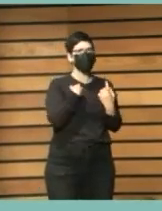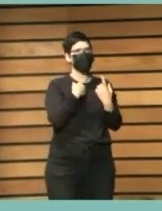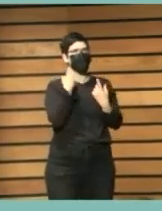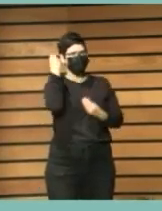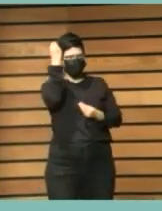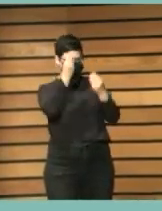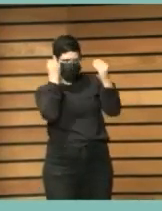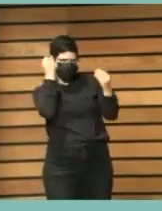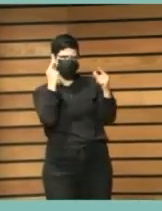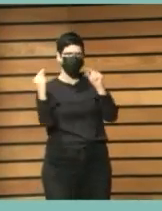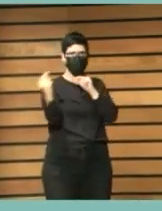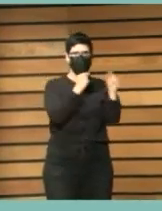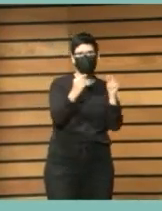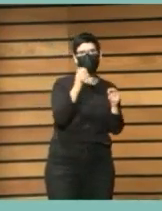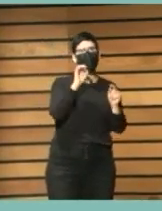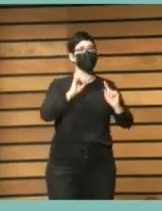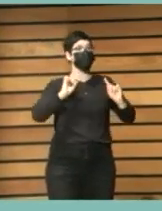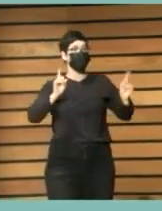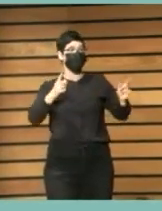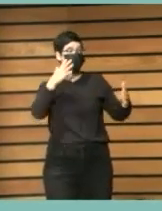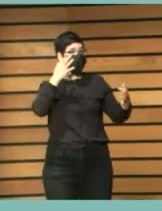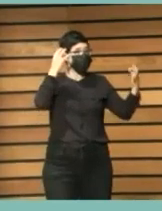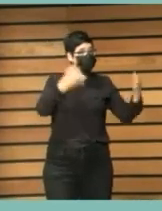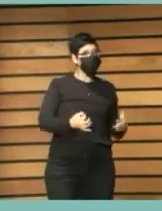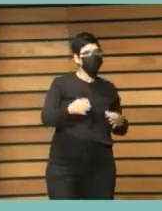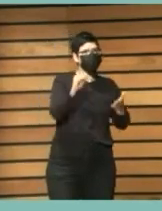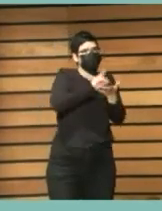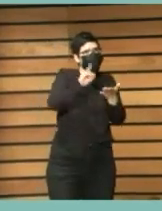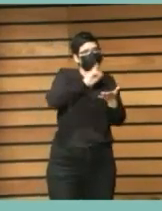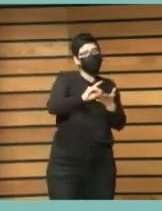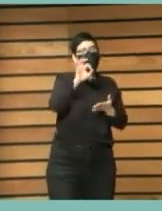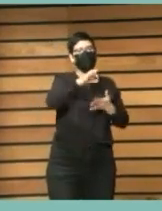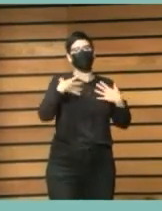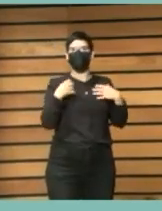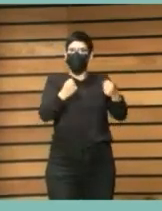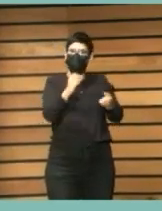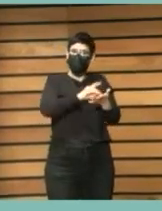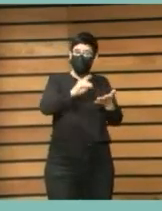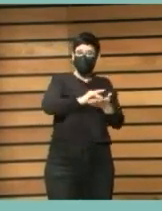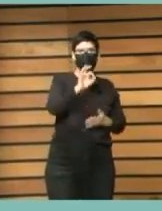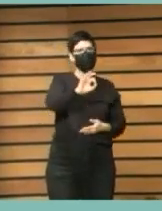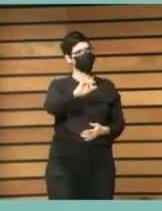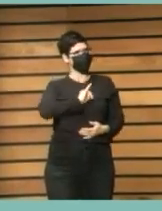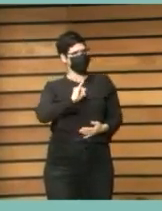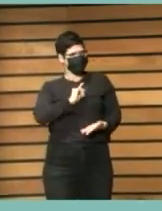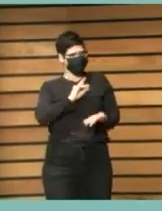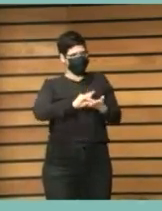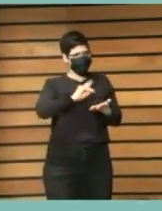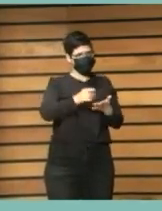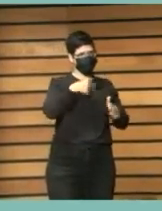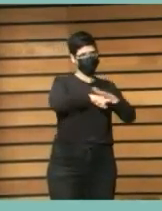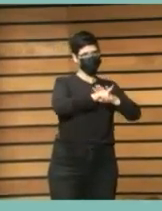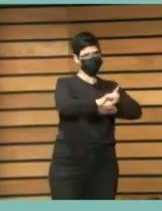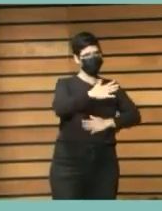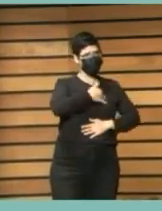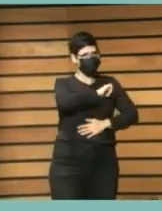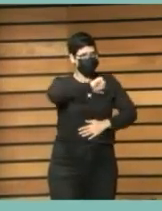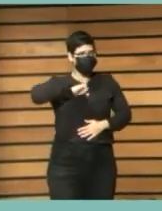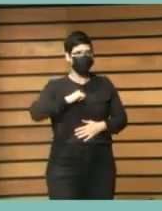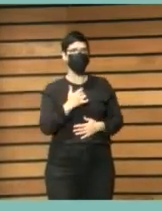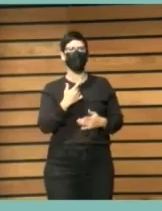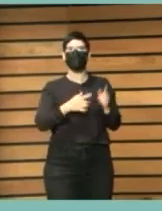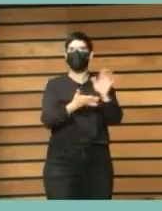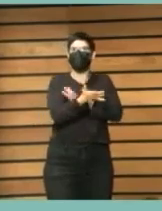con la prevención de riesgos digitales la salud digital la gestión de la propia identidad digital son problemas que afectan a la vida